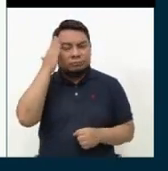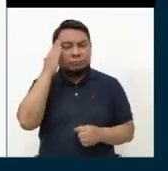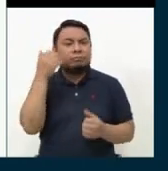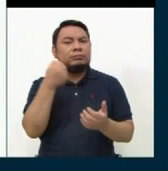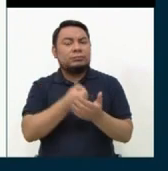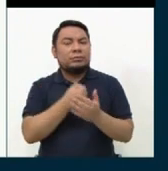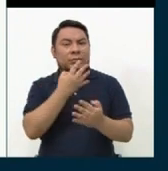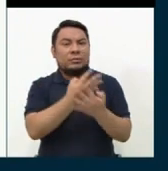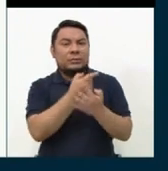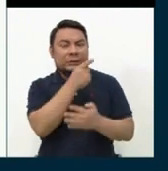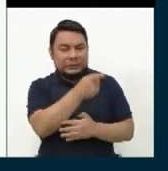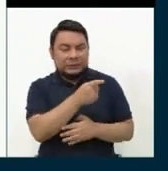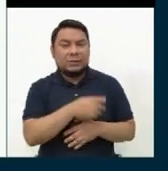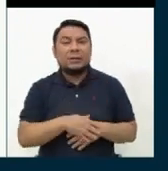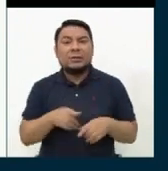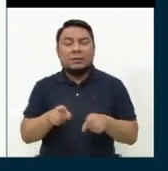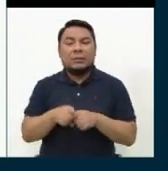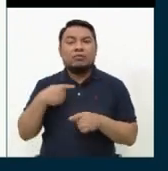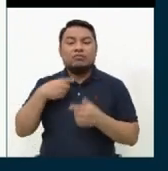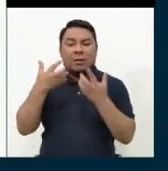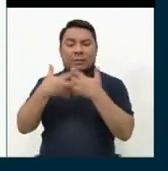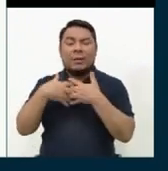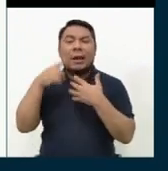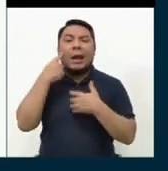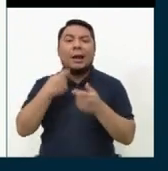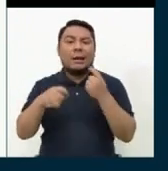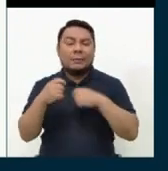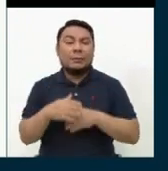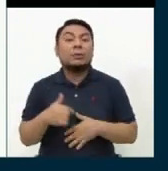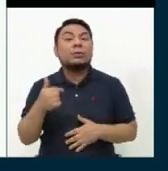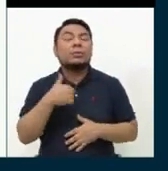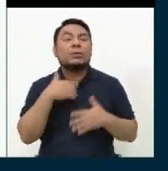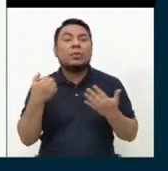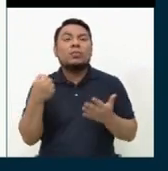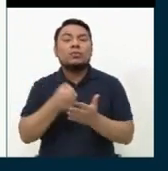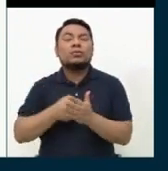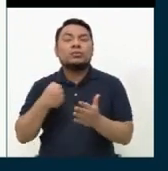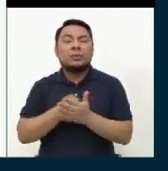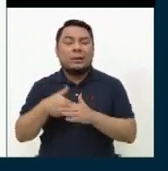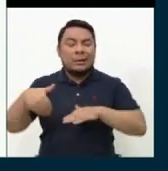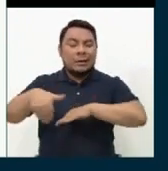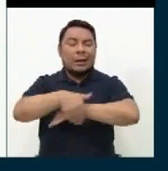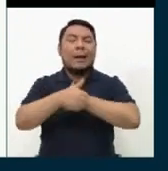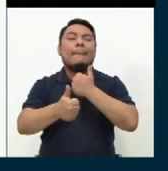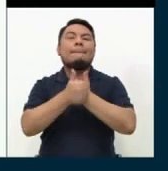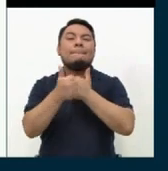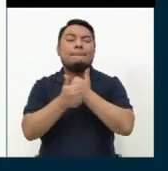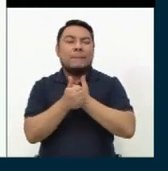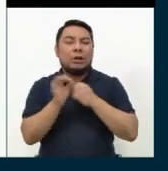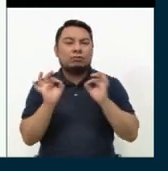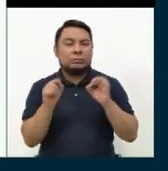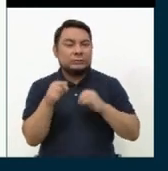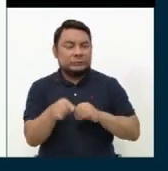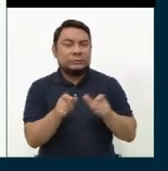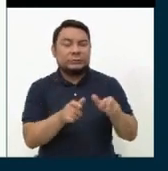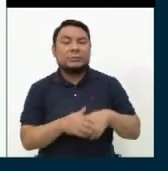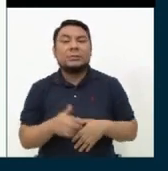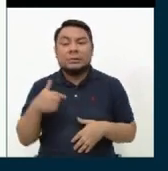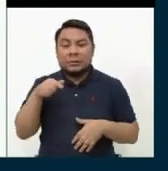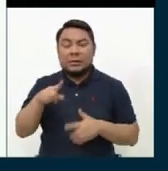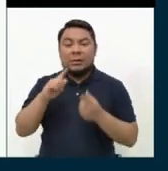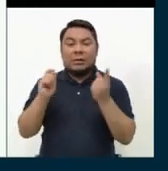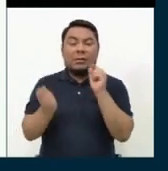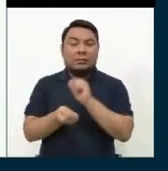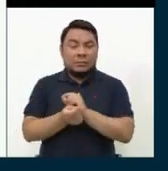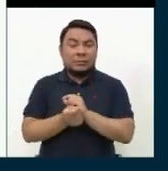de Gamarra. Mi propuesta bandera es luchar contra la inseguridad ciudadana. Para ello va a promover la modificación del Código